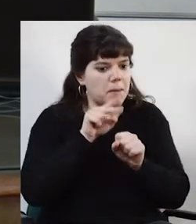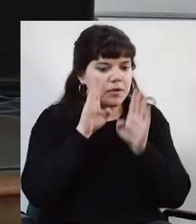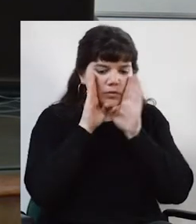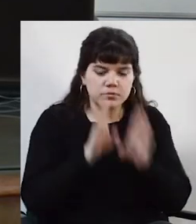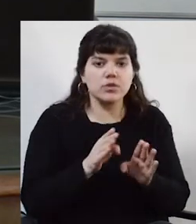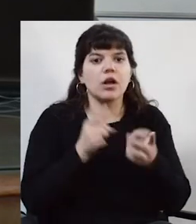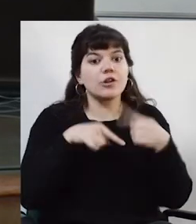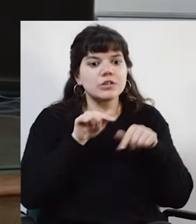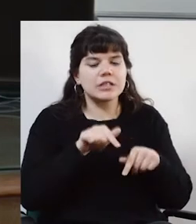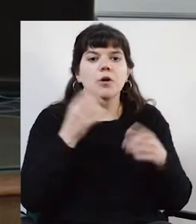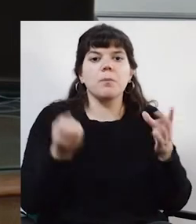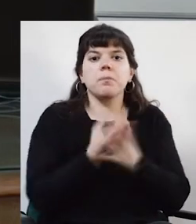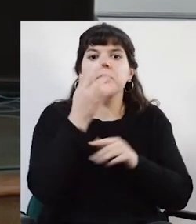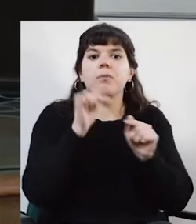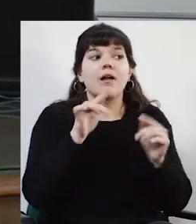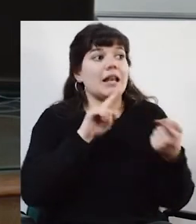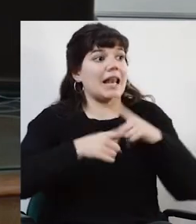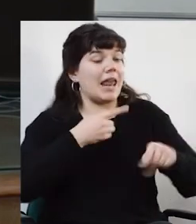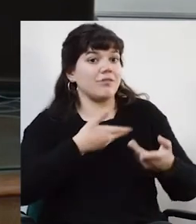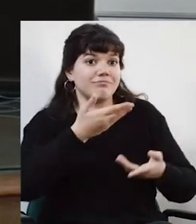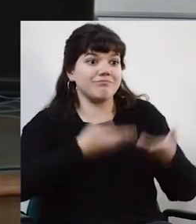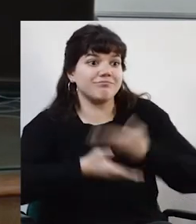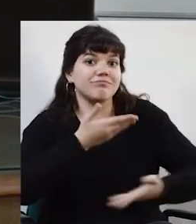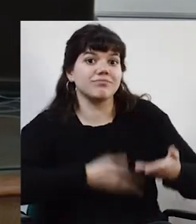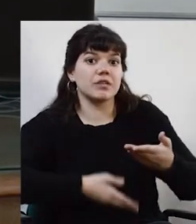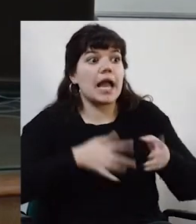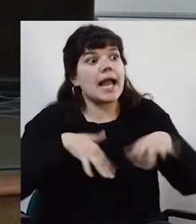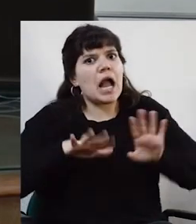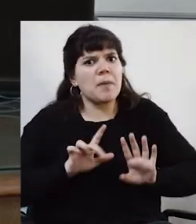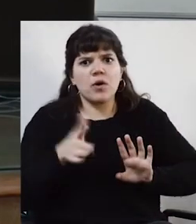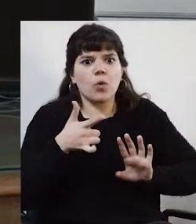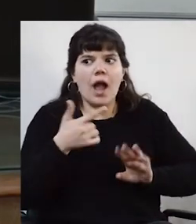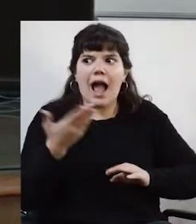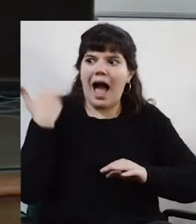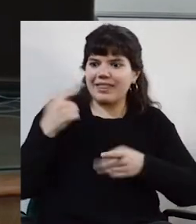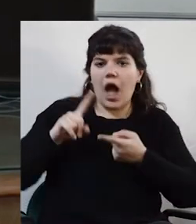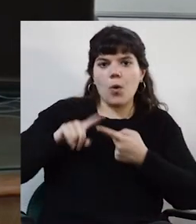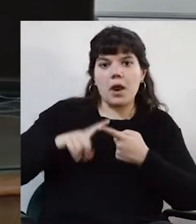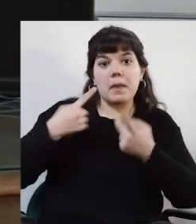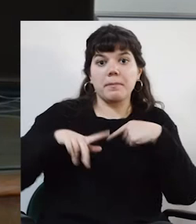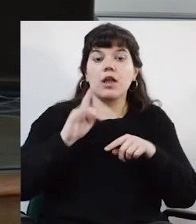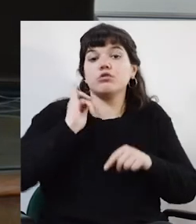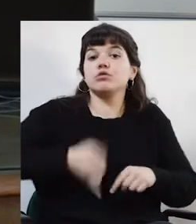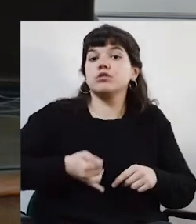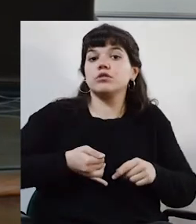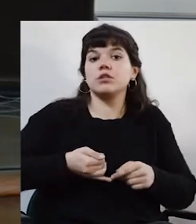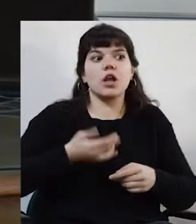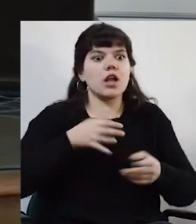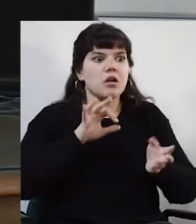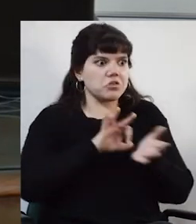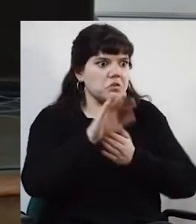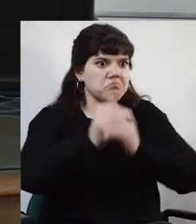temas y eso generó una relación que quizás hasta no tenga un convenio detrás pero tiene un sistema de